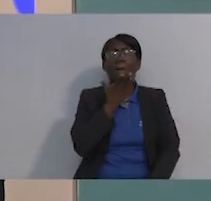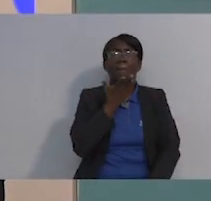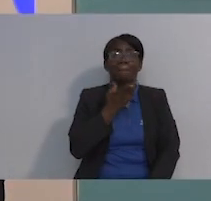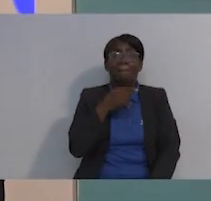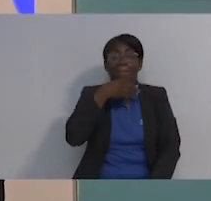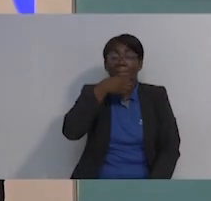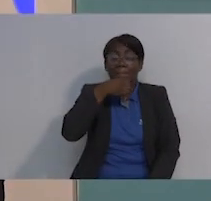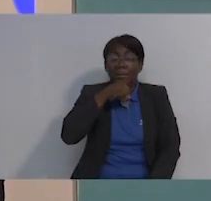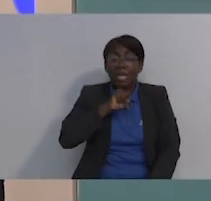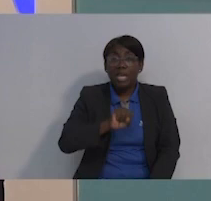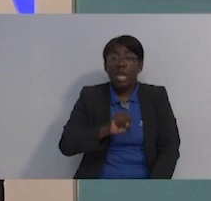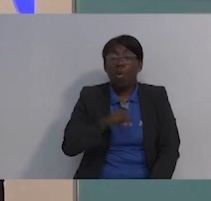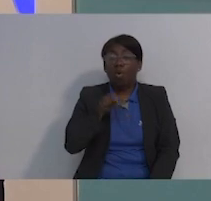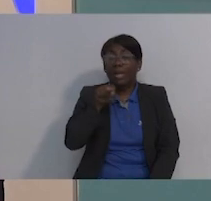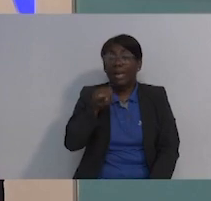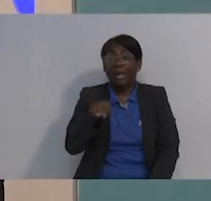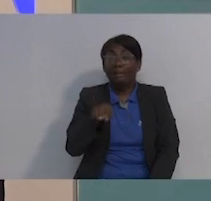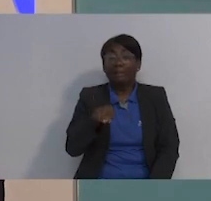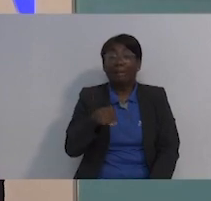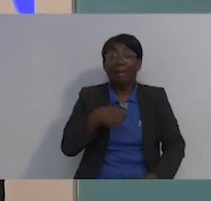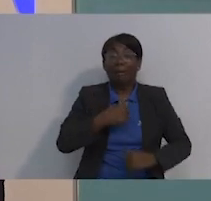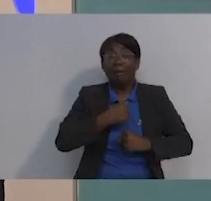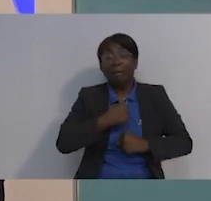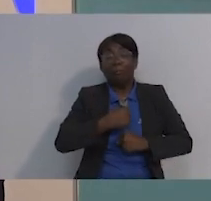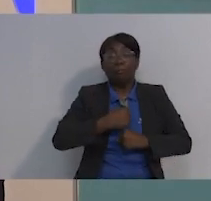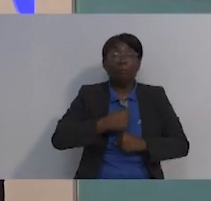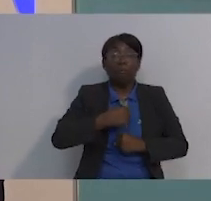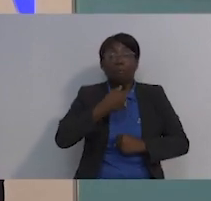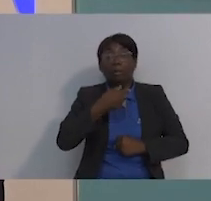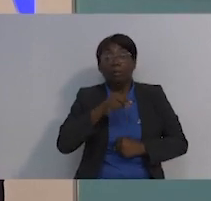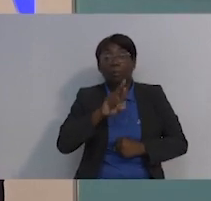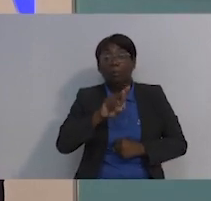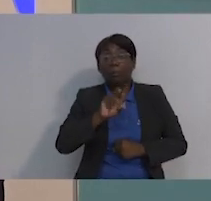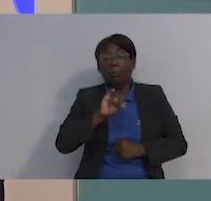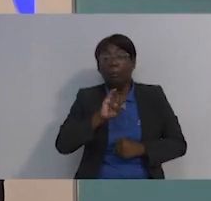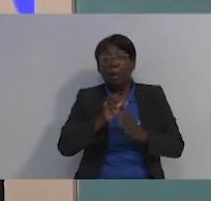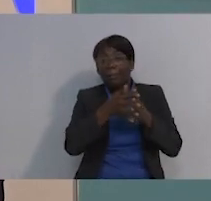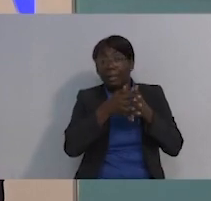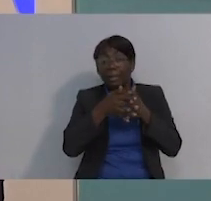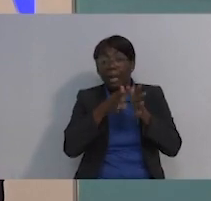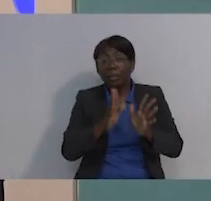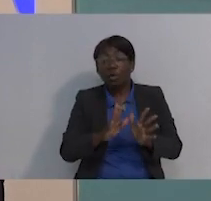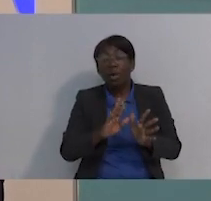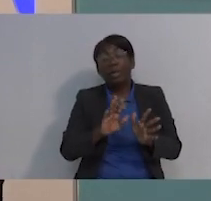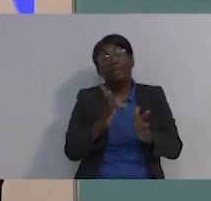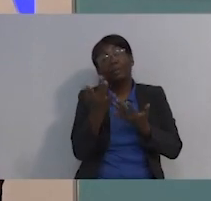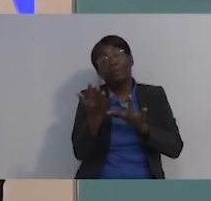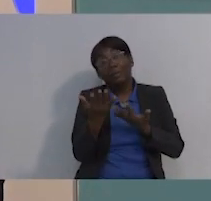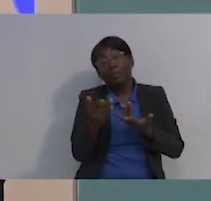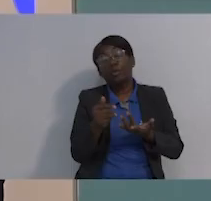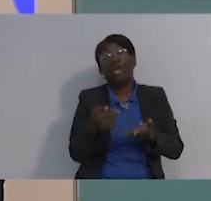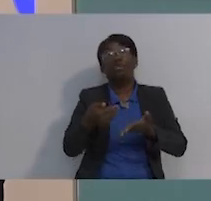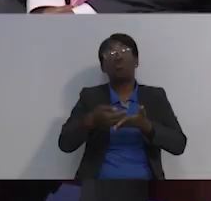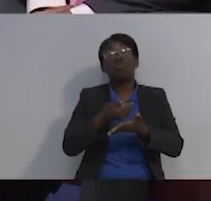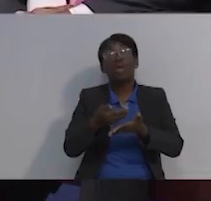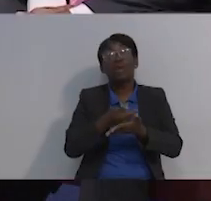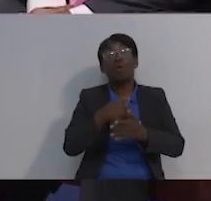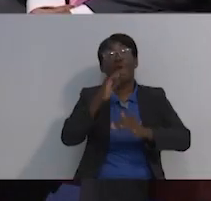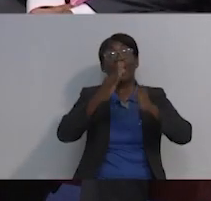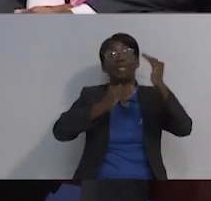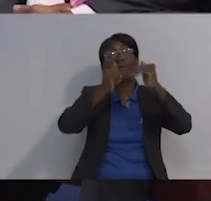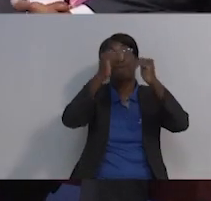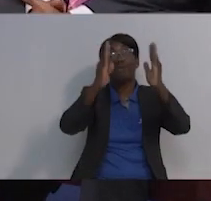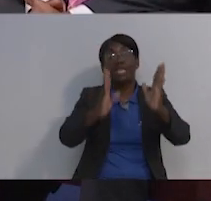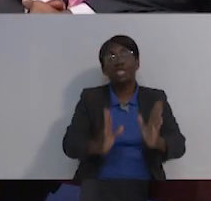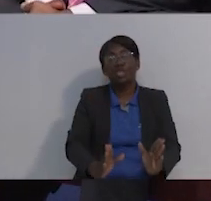hace muchos años que eran de las bases militares. Y esperamos que pronto tengamos edificios nuevos y puedan prestar, porque eso